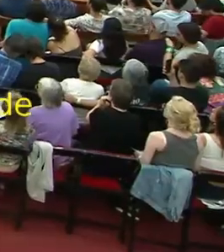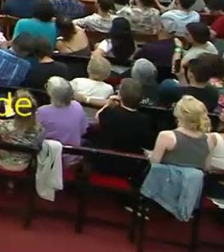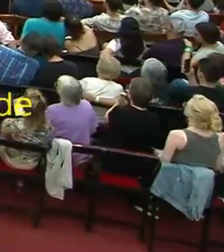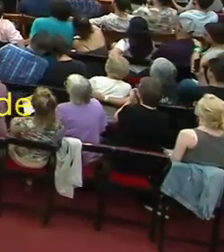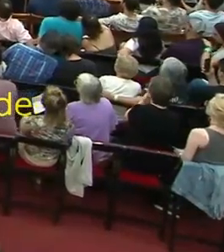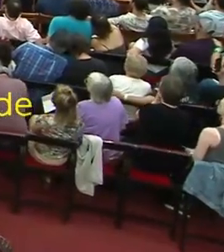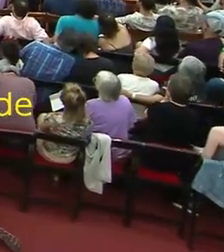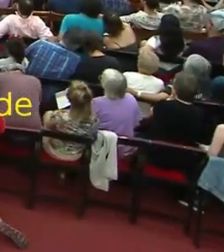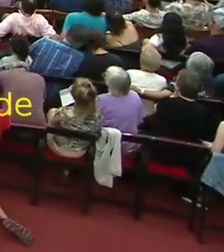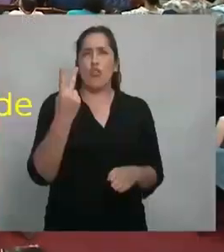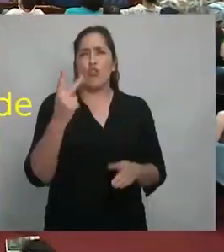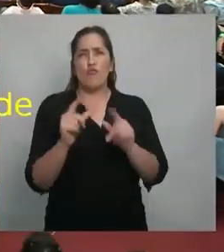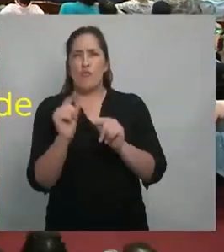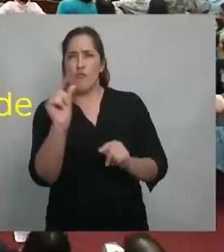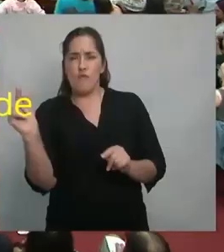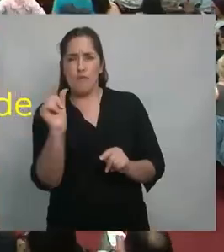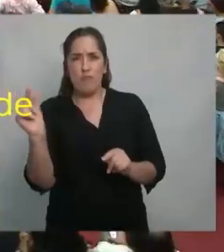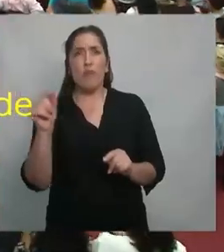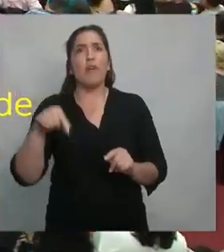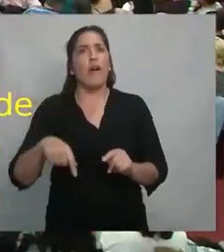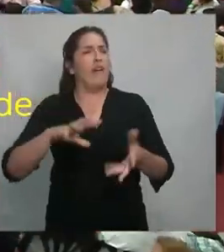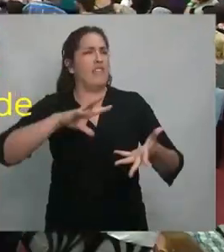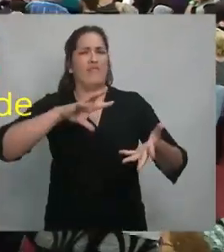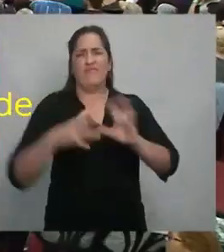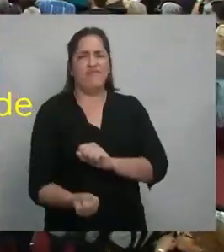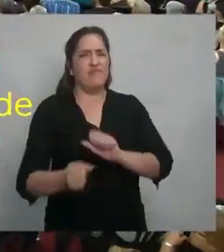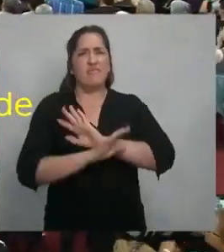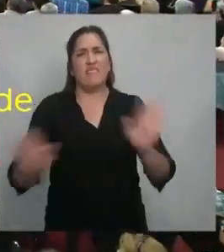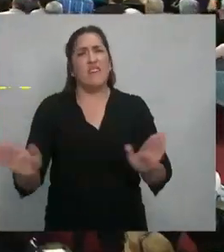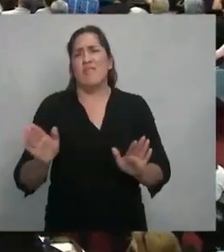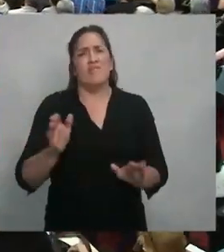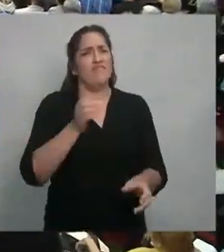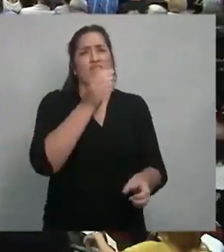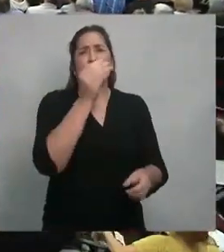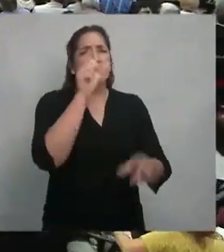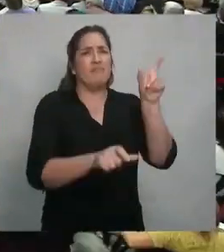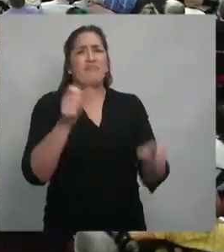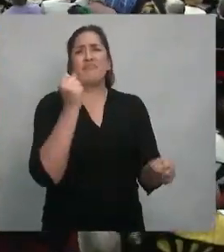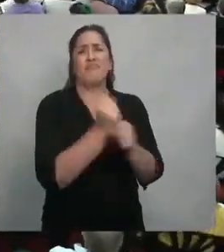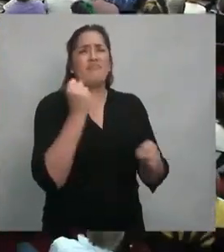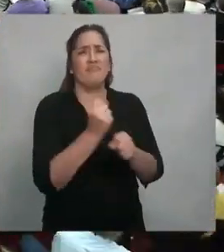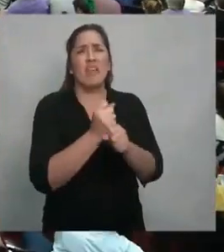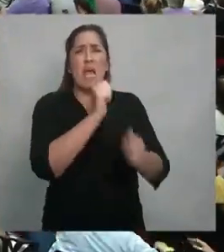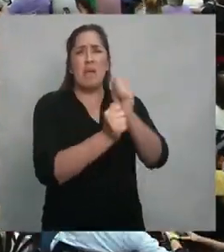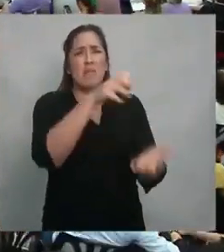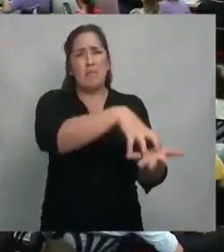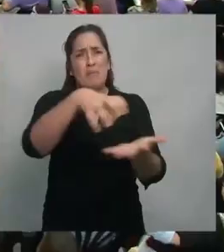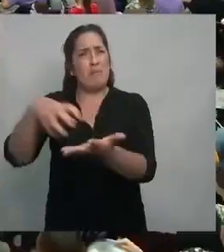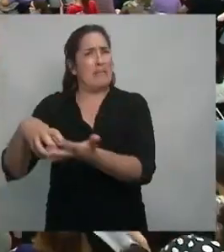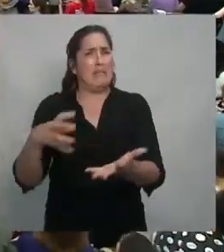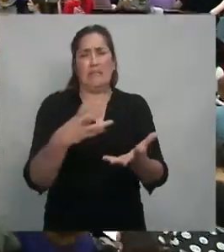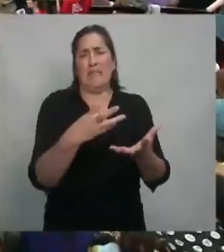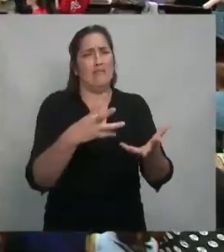dígitos y con perspectivas de seguir creciendo luego de la destrucción de miles de empleos industriales, de la